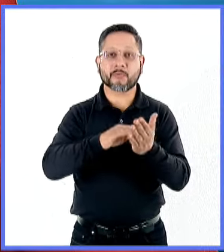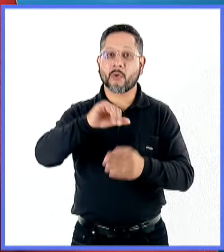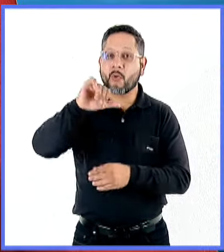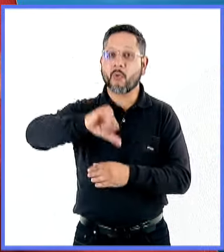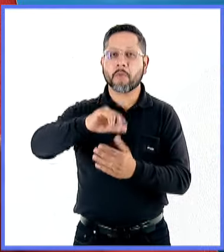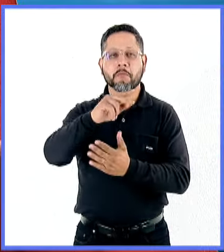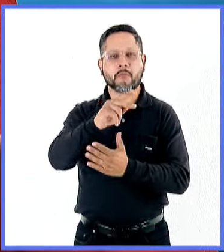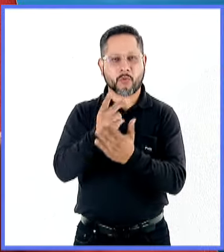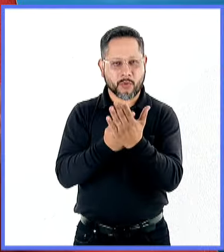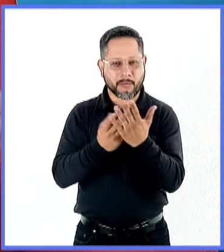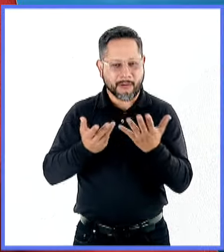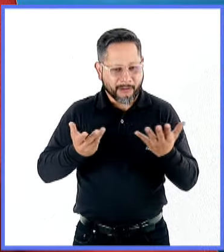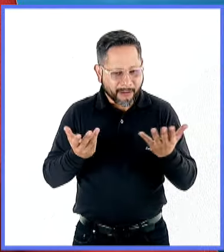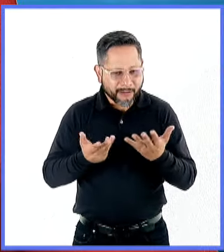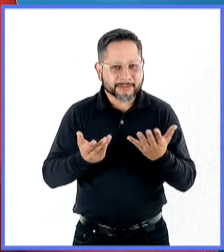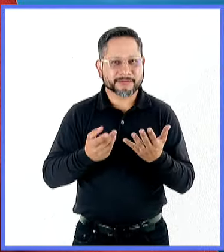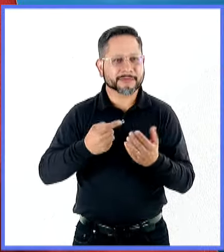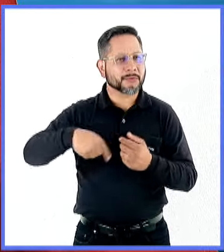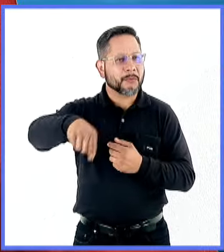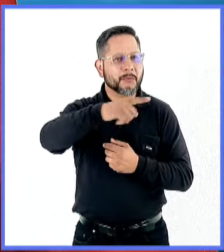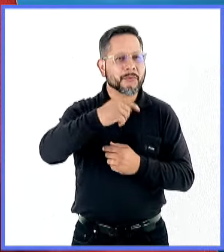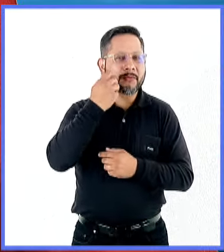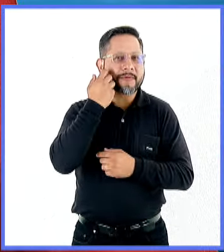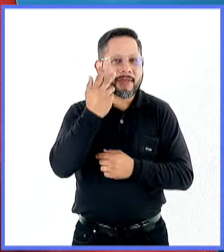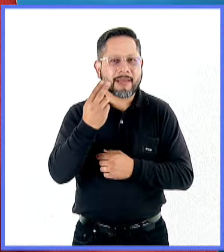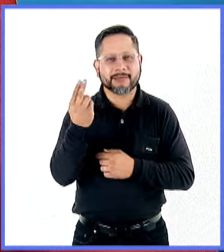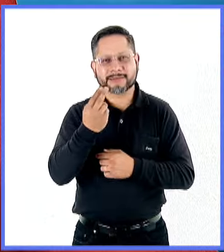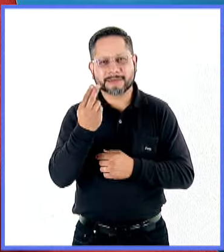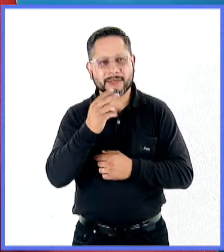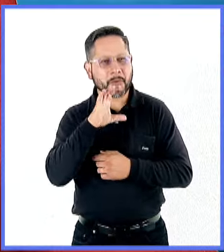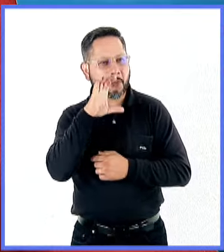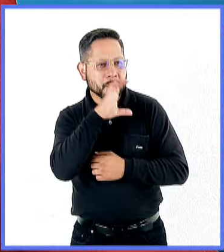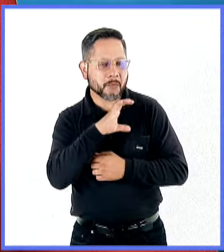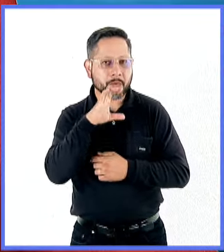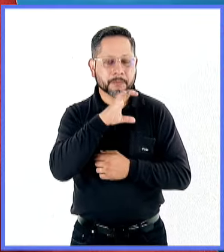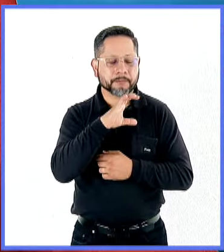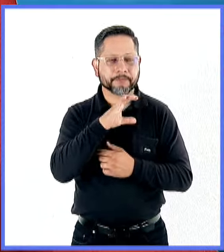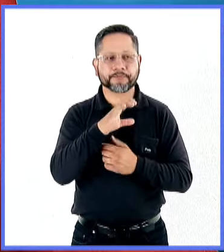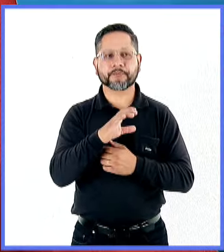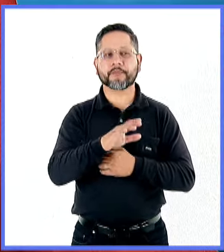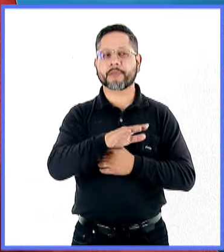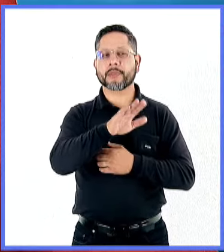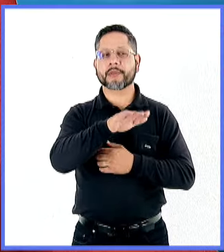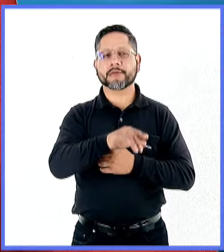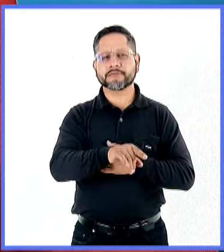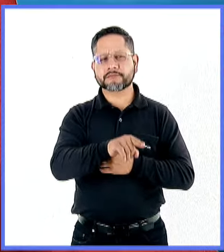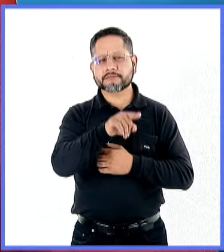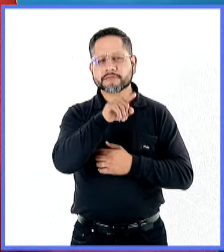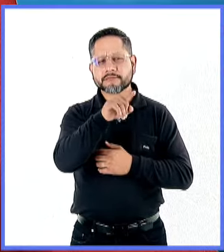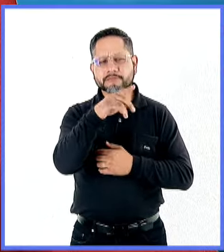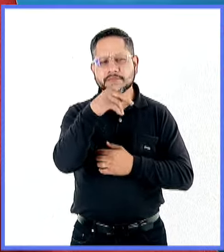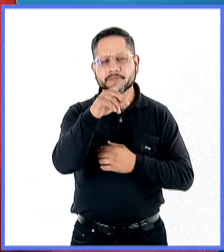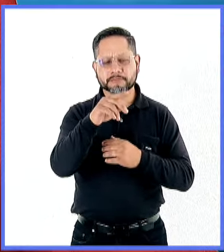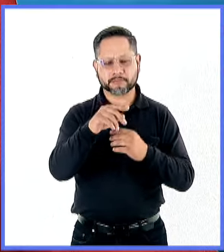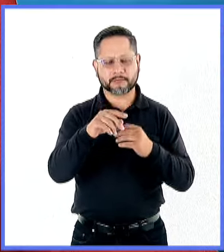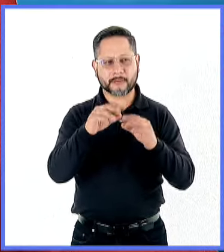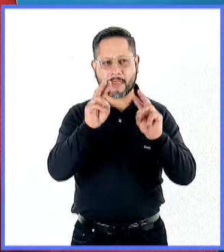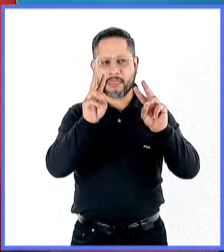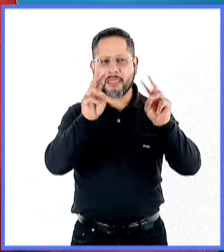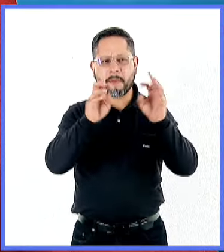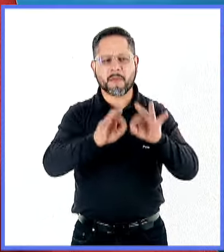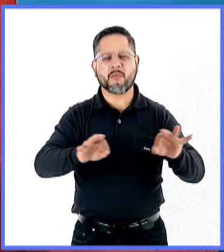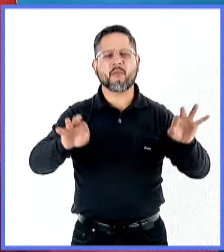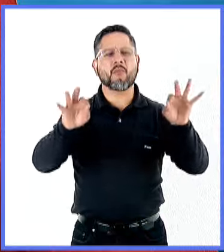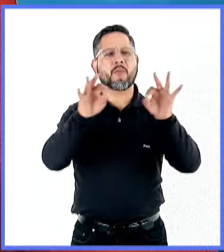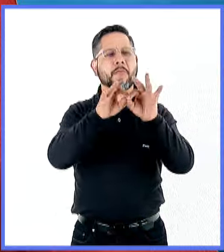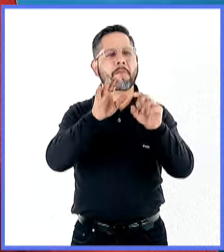satisfaga todas esas necesidades, todas esas curiosidades. ¿Cuáles son algunos de los ejes principales de esta